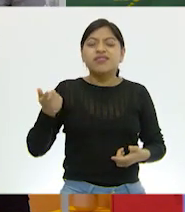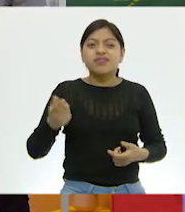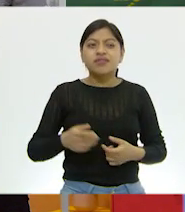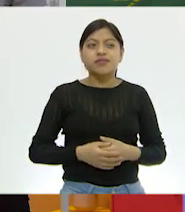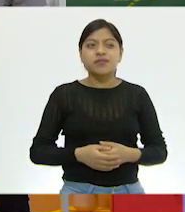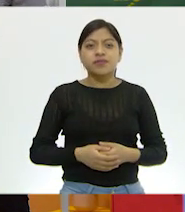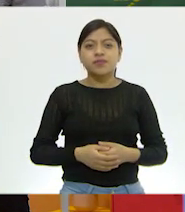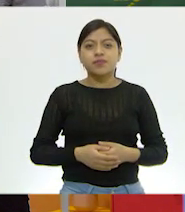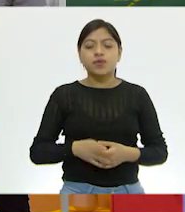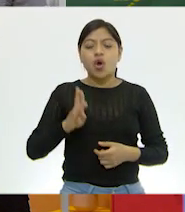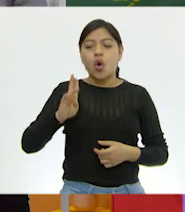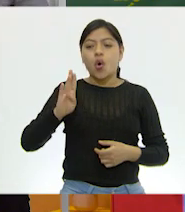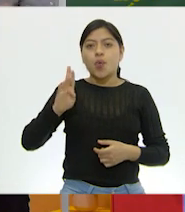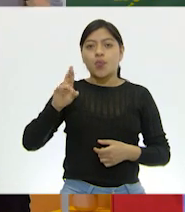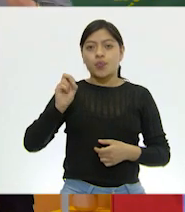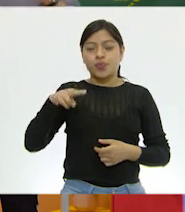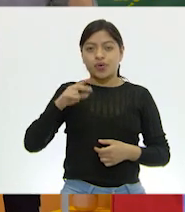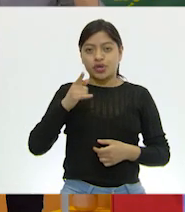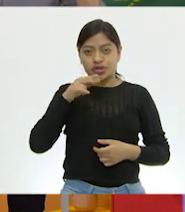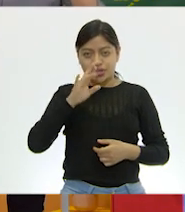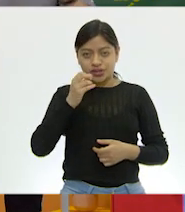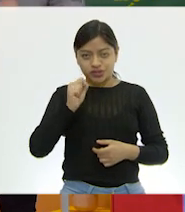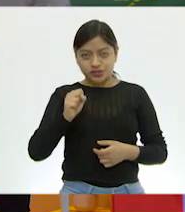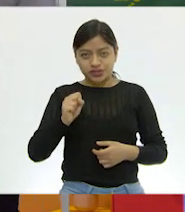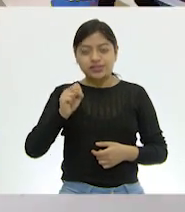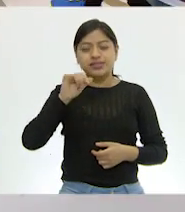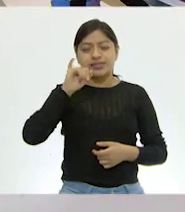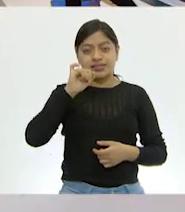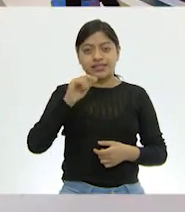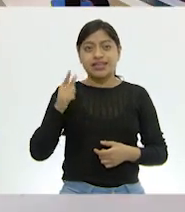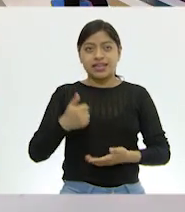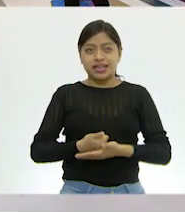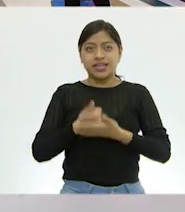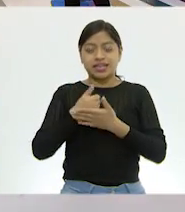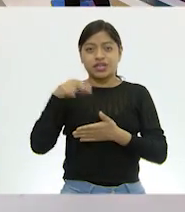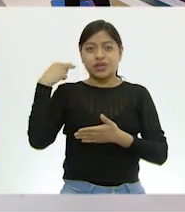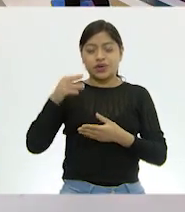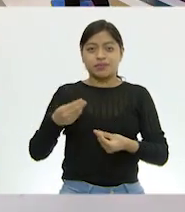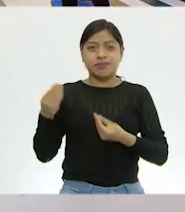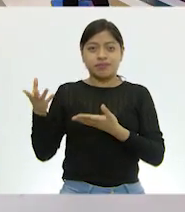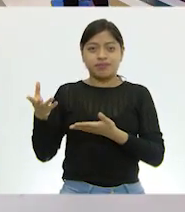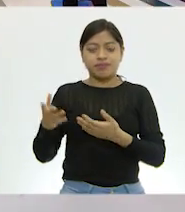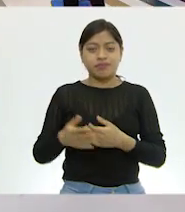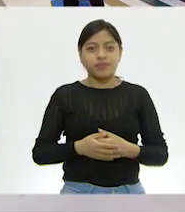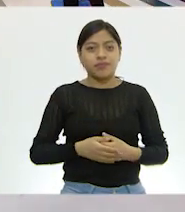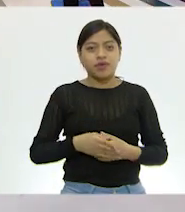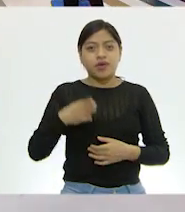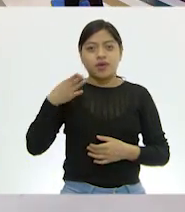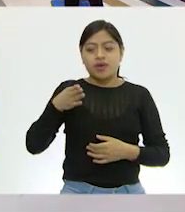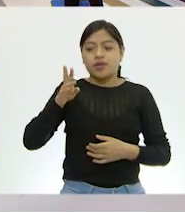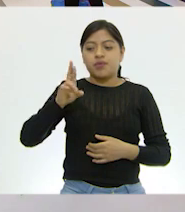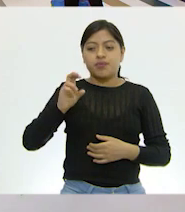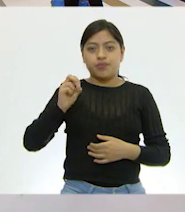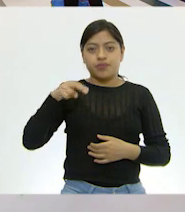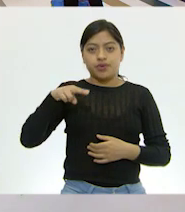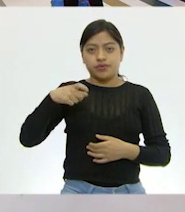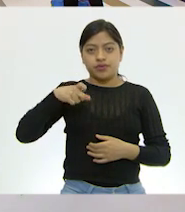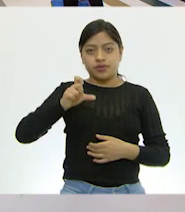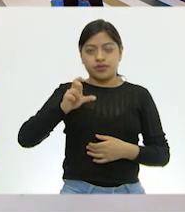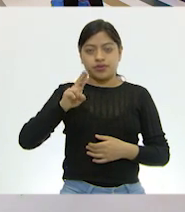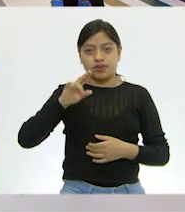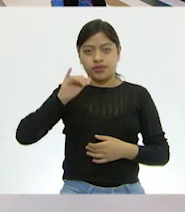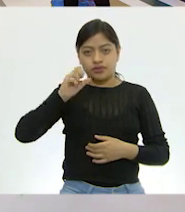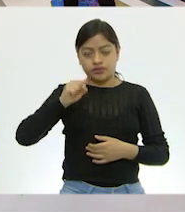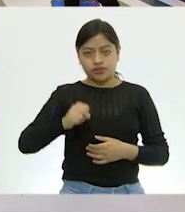Estos serán los bronquios. Eso, son los bronquios. Muy bien. ¿Nos puedes ayudar a poner el nombre de los bronquios? Muy bien.